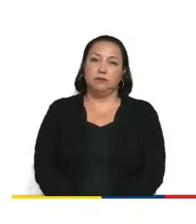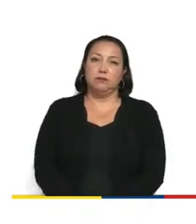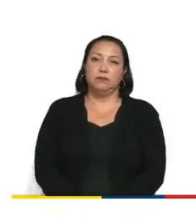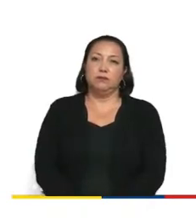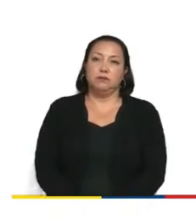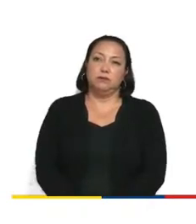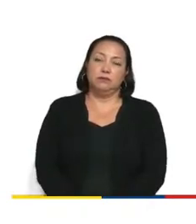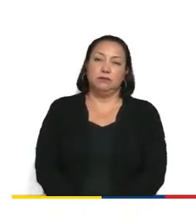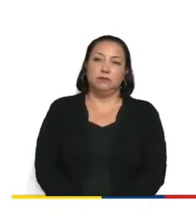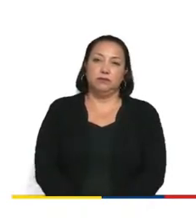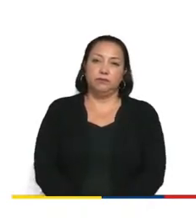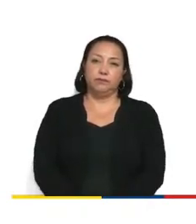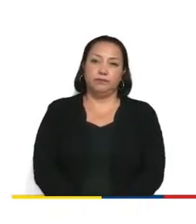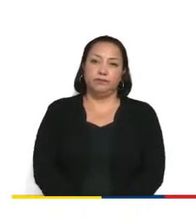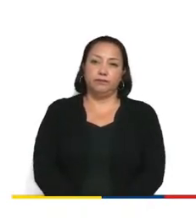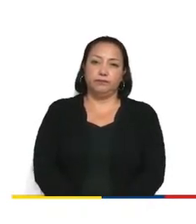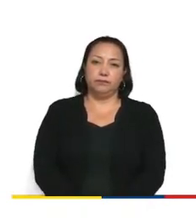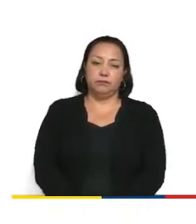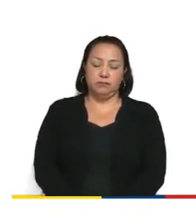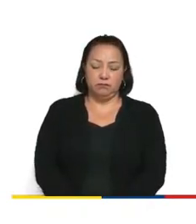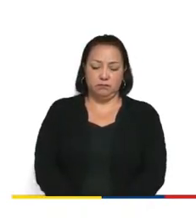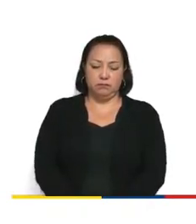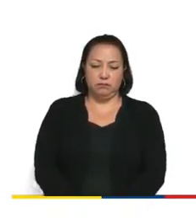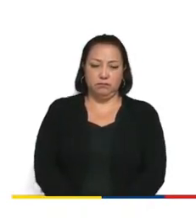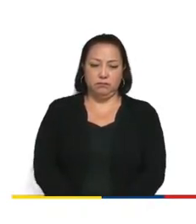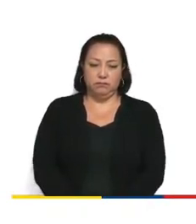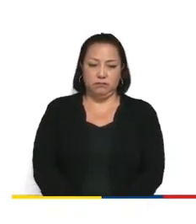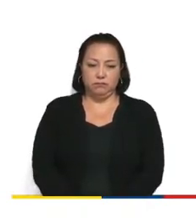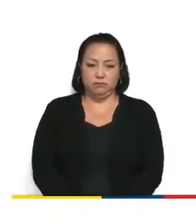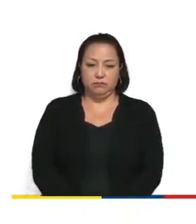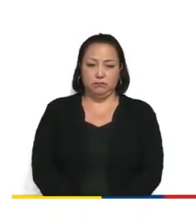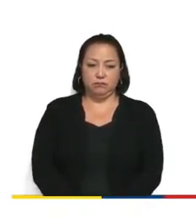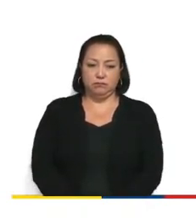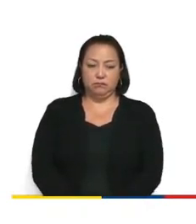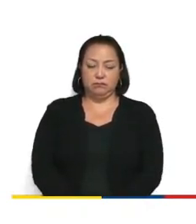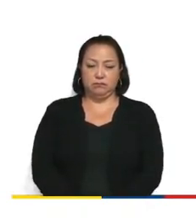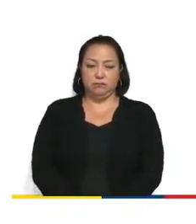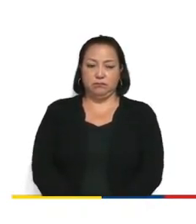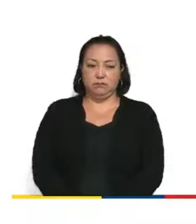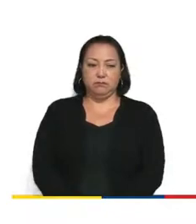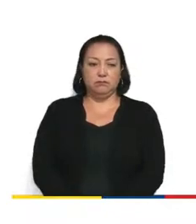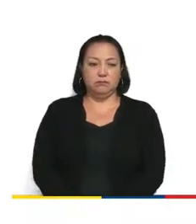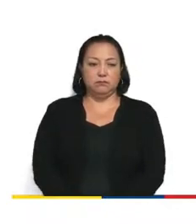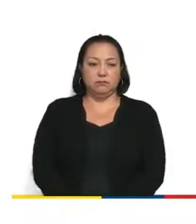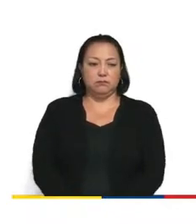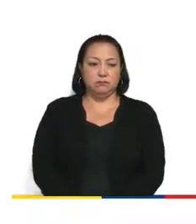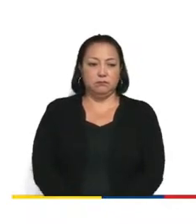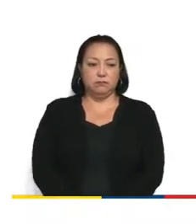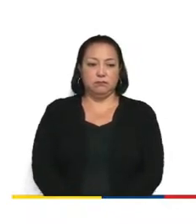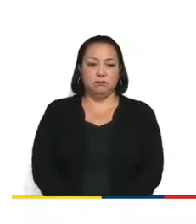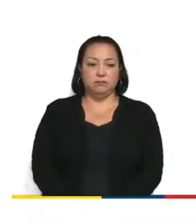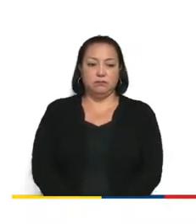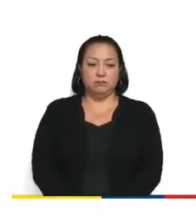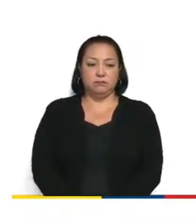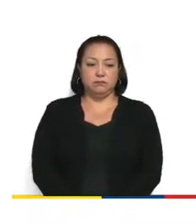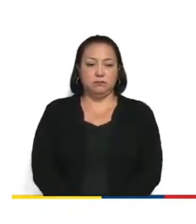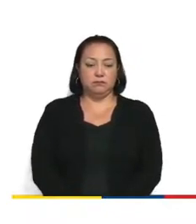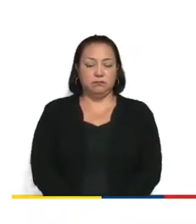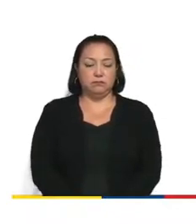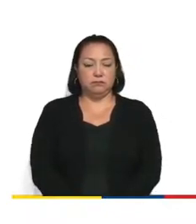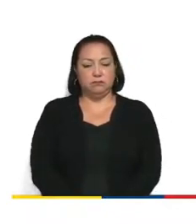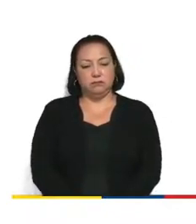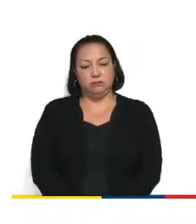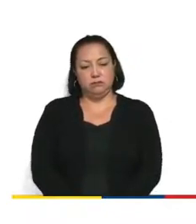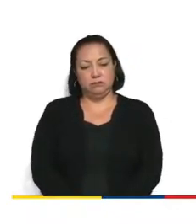manera de hacer esto es que el valor de actuales para los Zero Ratings debería ser entregado a los